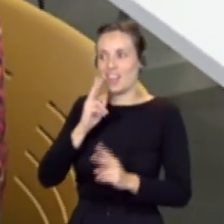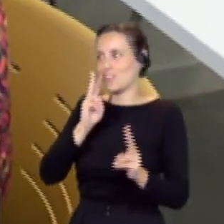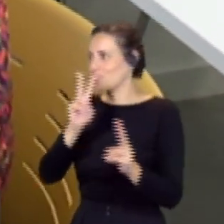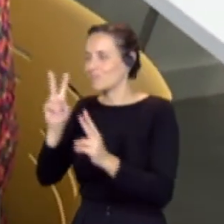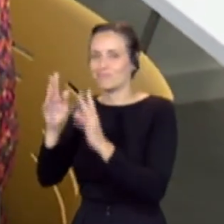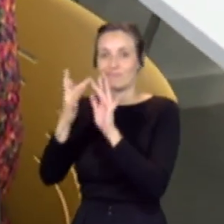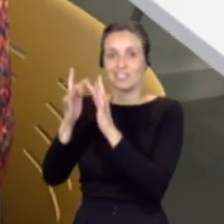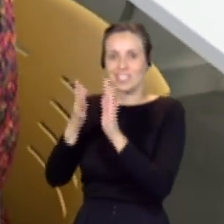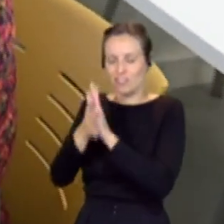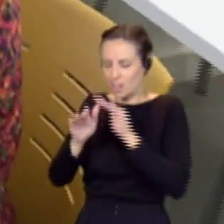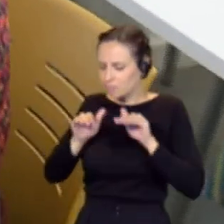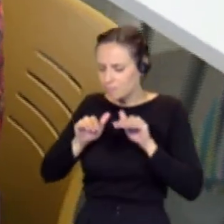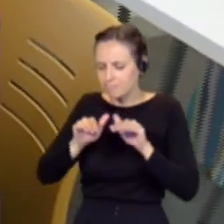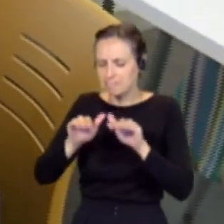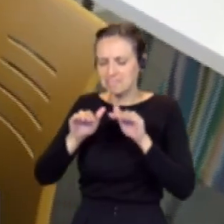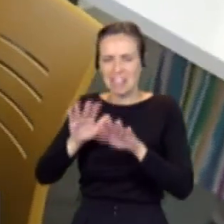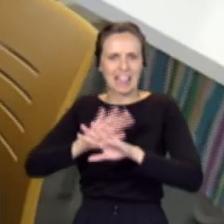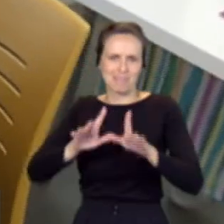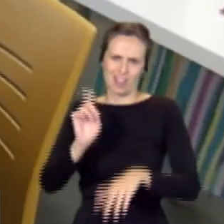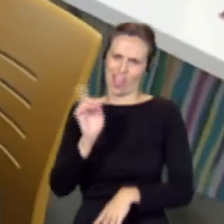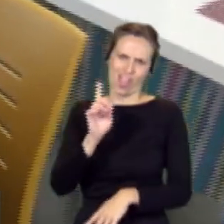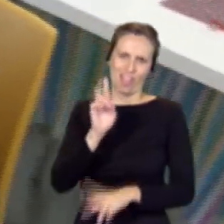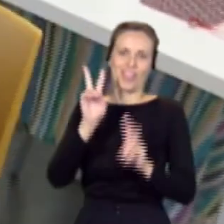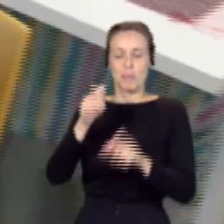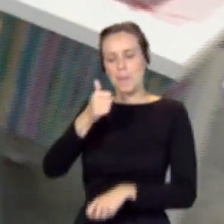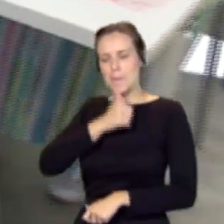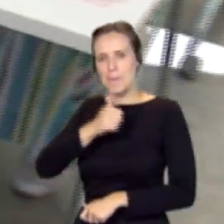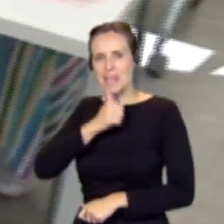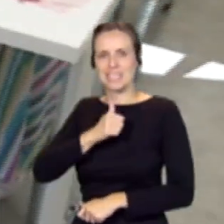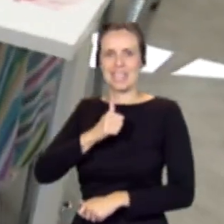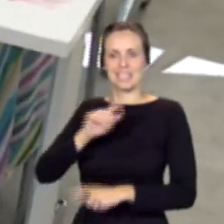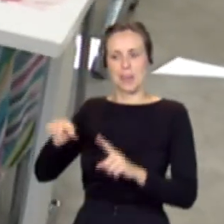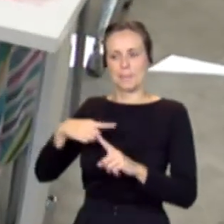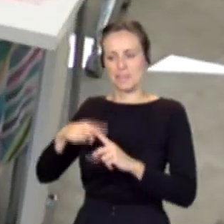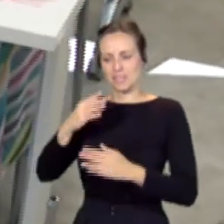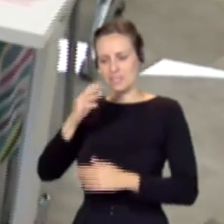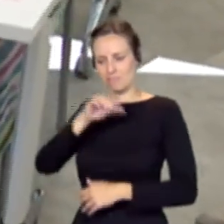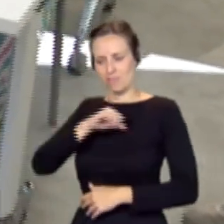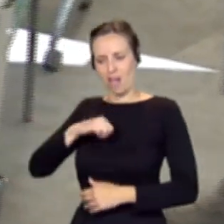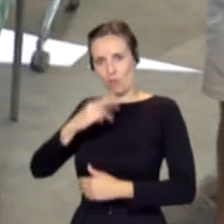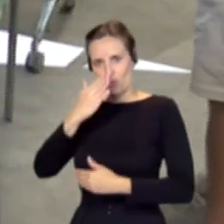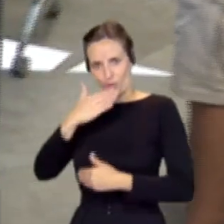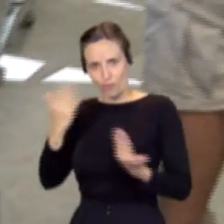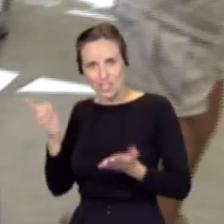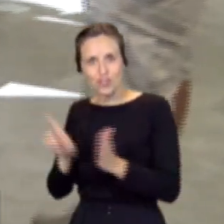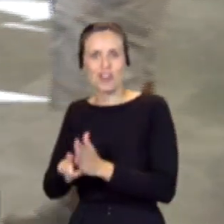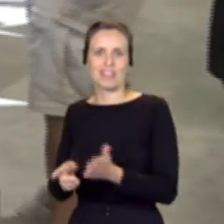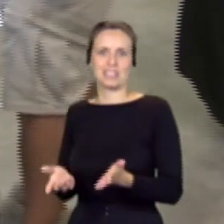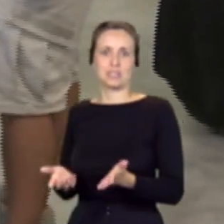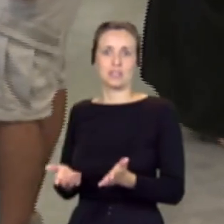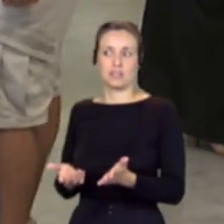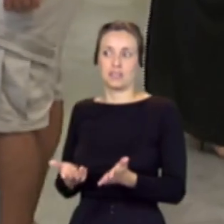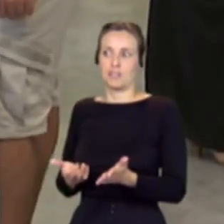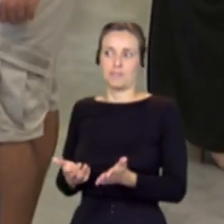trabajar la paciencia, es creer en nosotras mismas de nuevo y eso, la profesora es